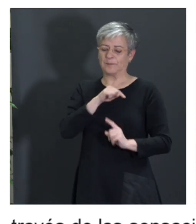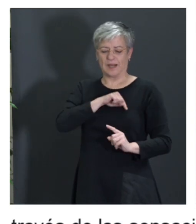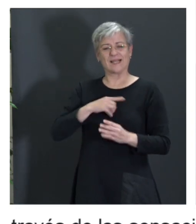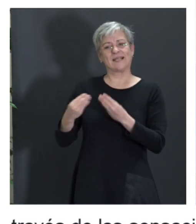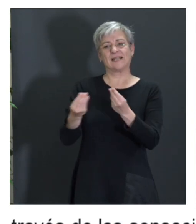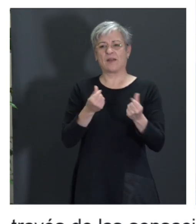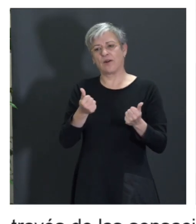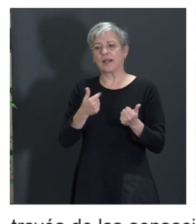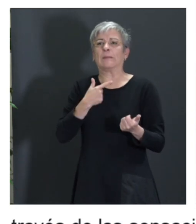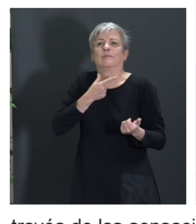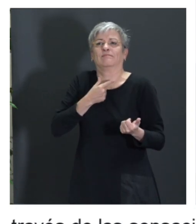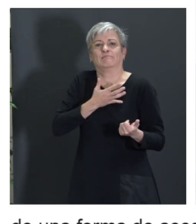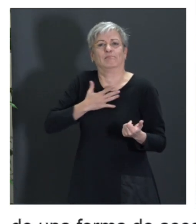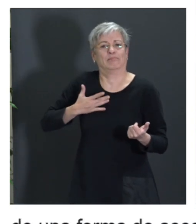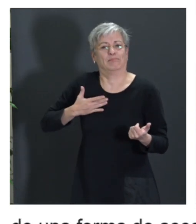enriquecidas, ¿no?